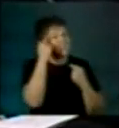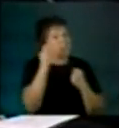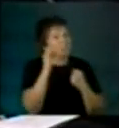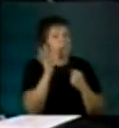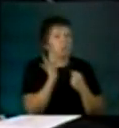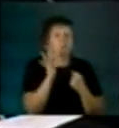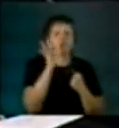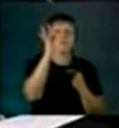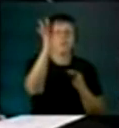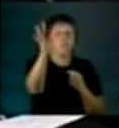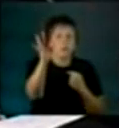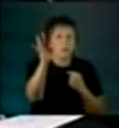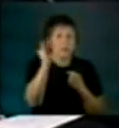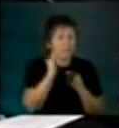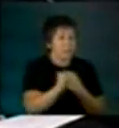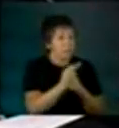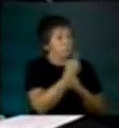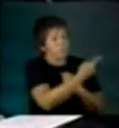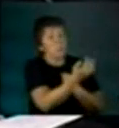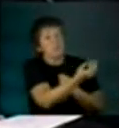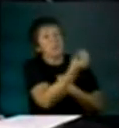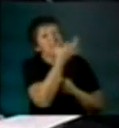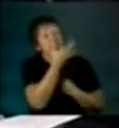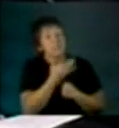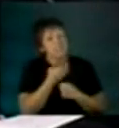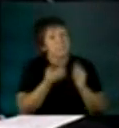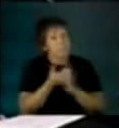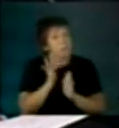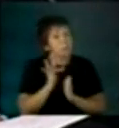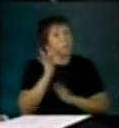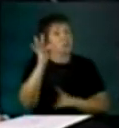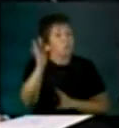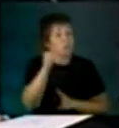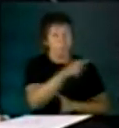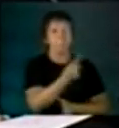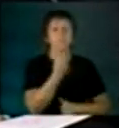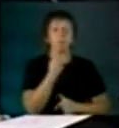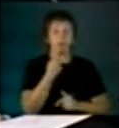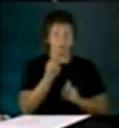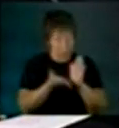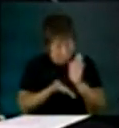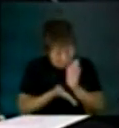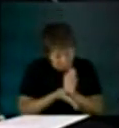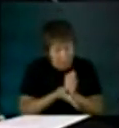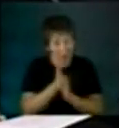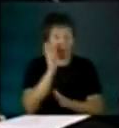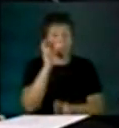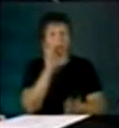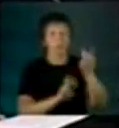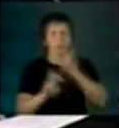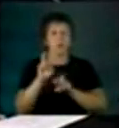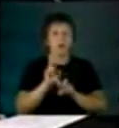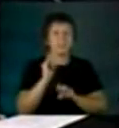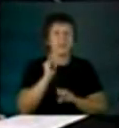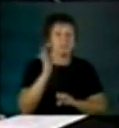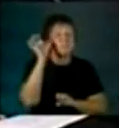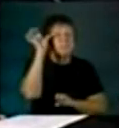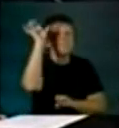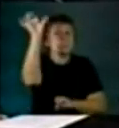del futuro den un subveredicto, la política tendrá que ocuparse de las definiciones